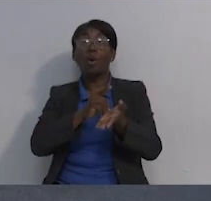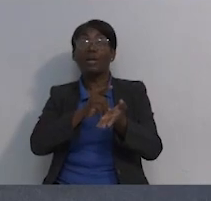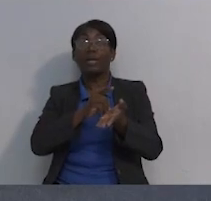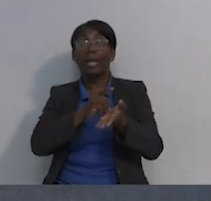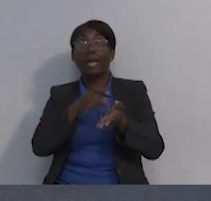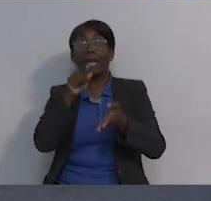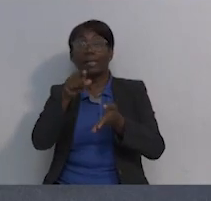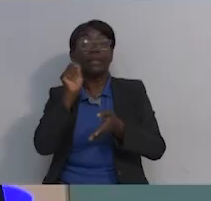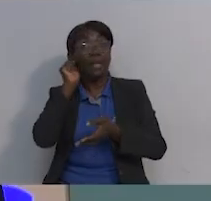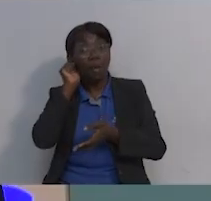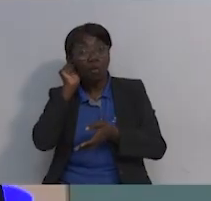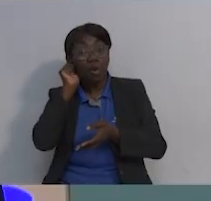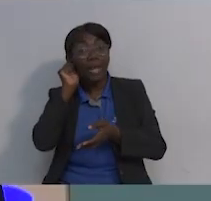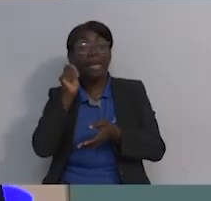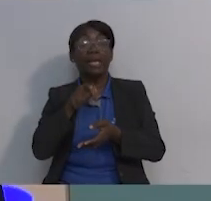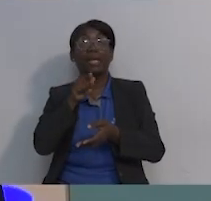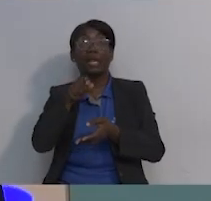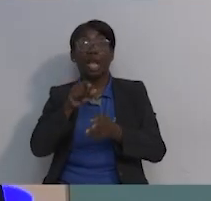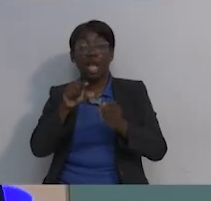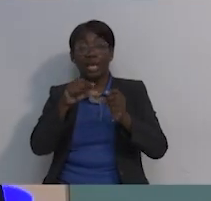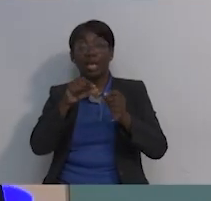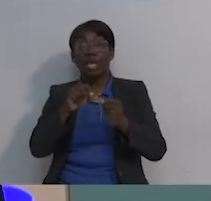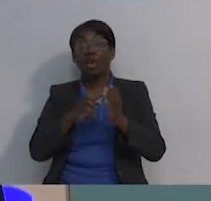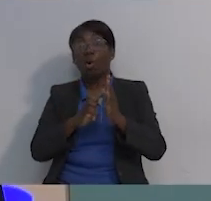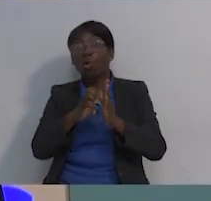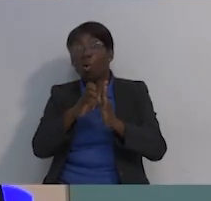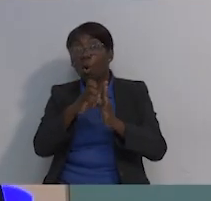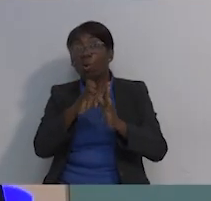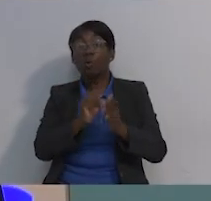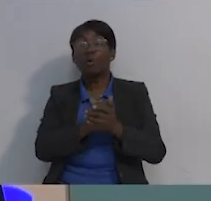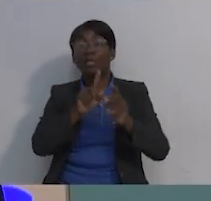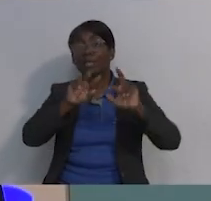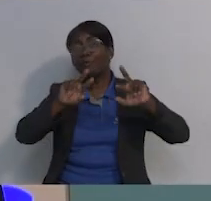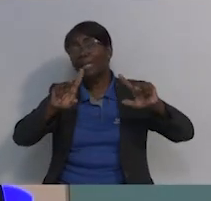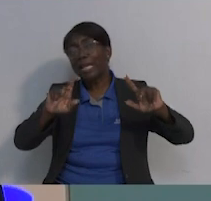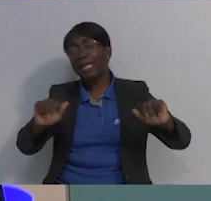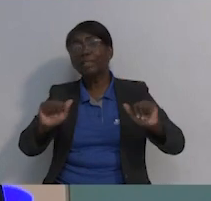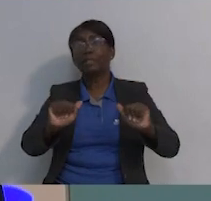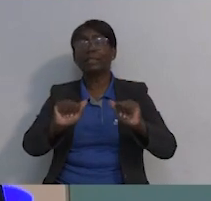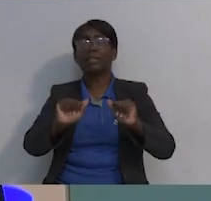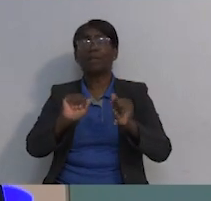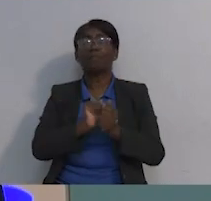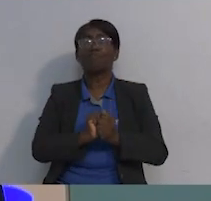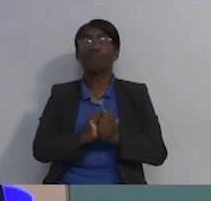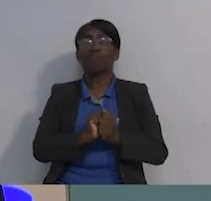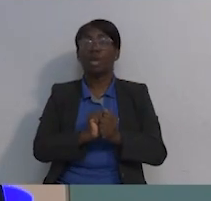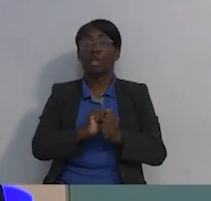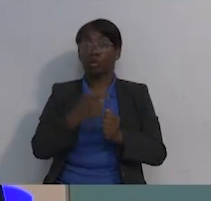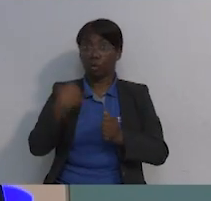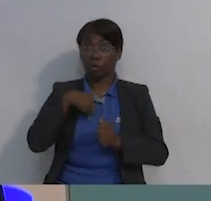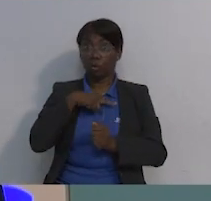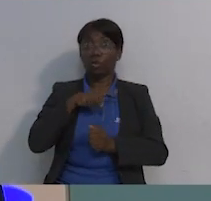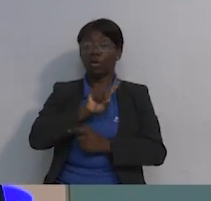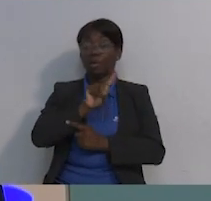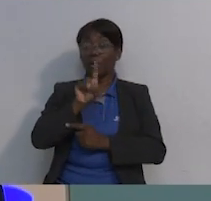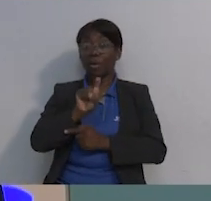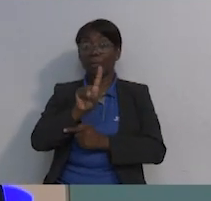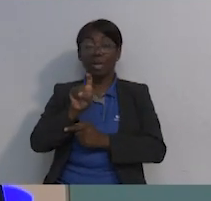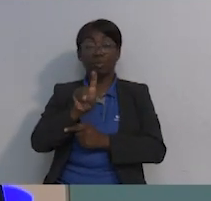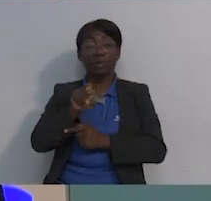oncólogo, ginecólogo, obstetricia, ¿verdad? Correcto, sí. Y bastantes cosas que está bien.